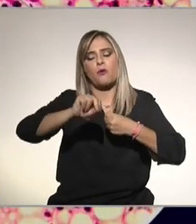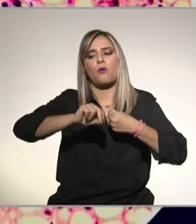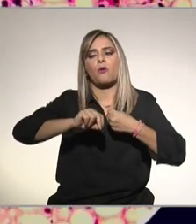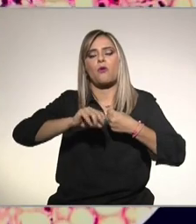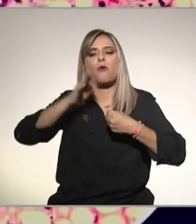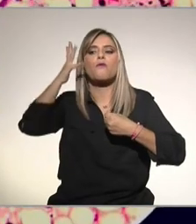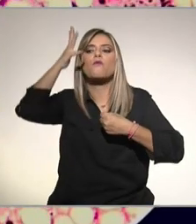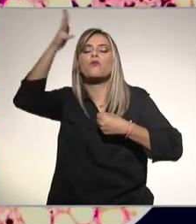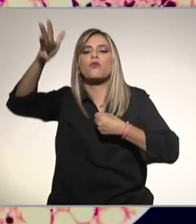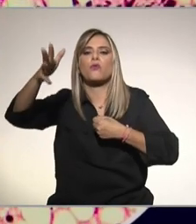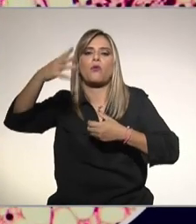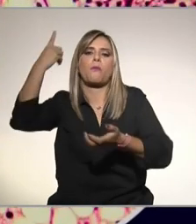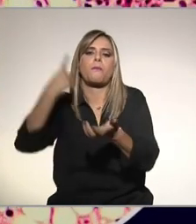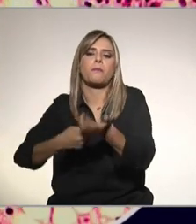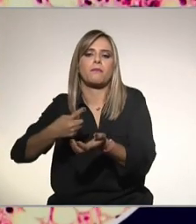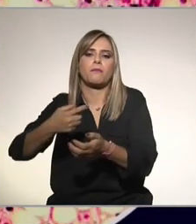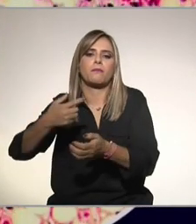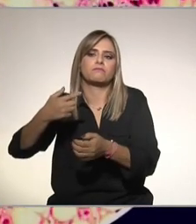largo plazo